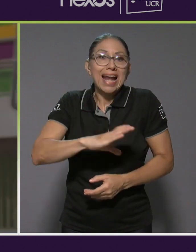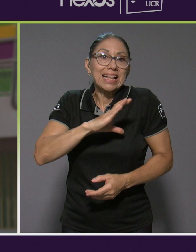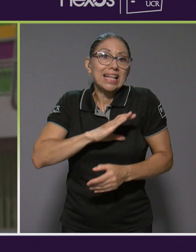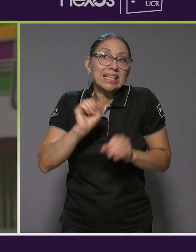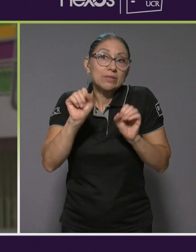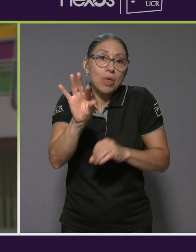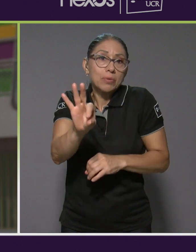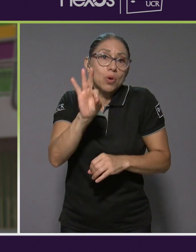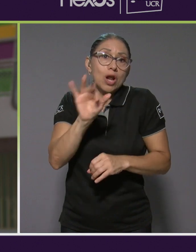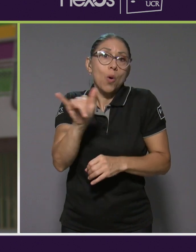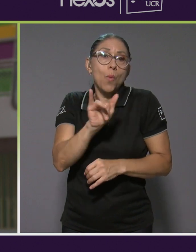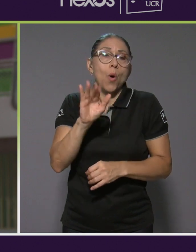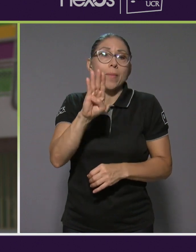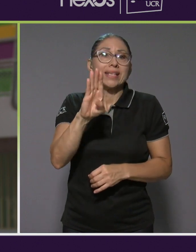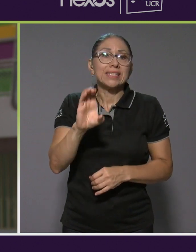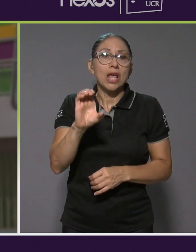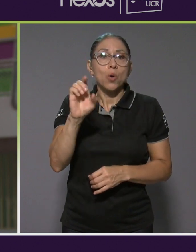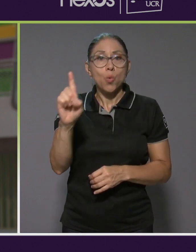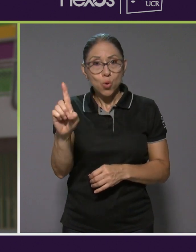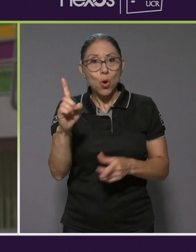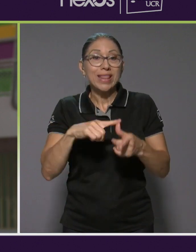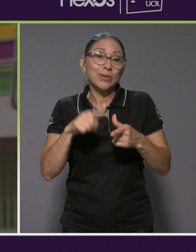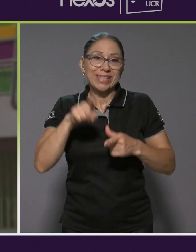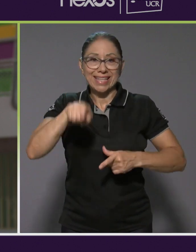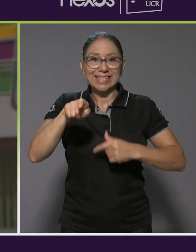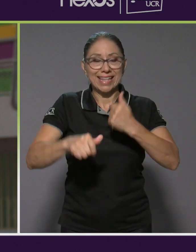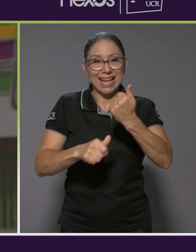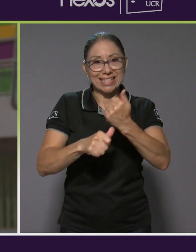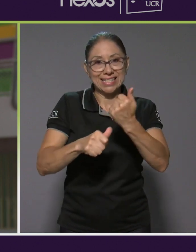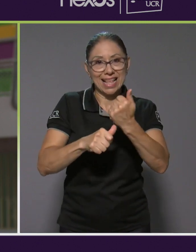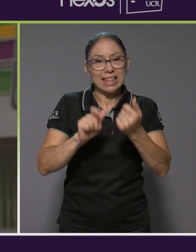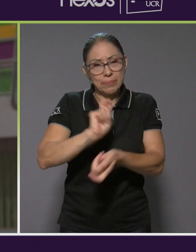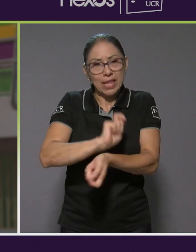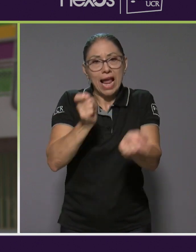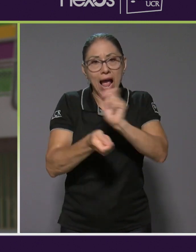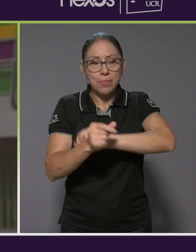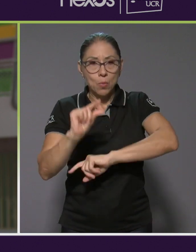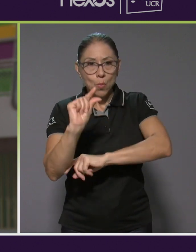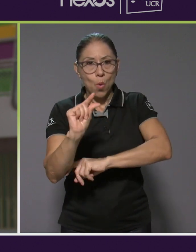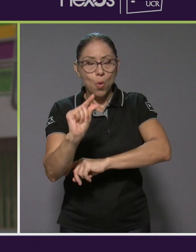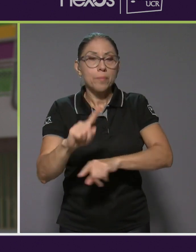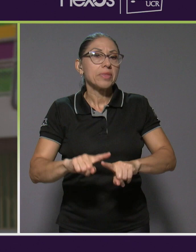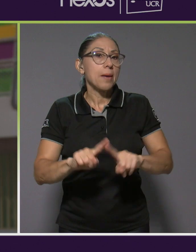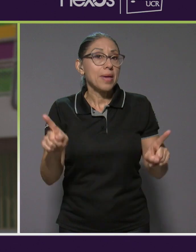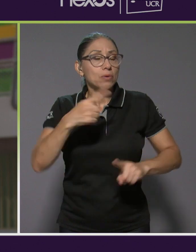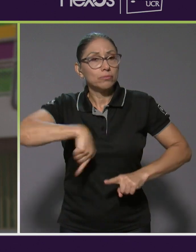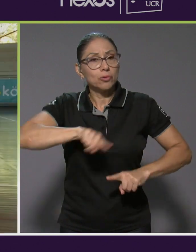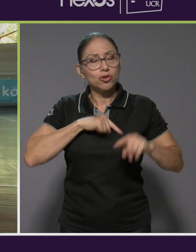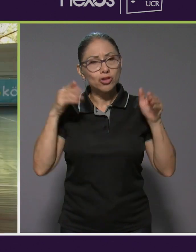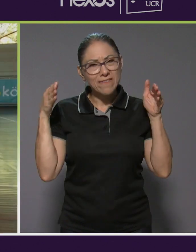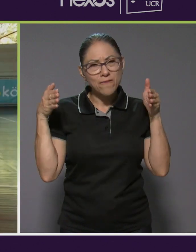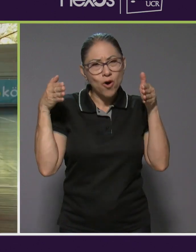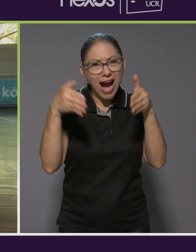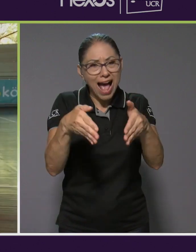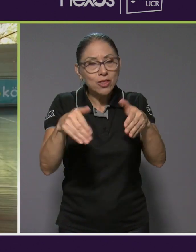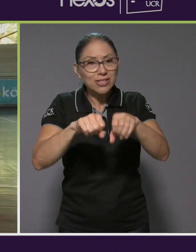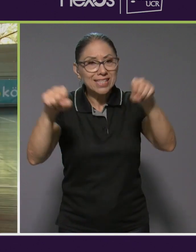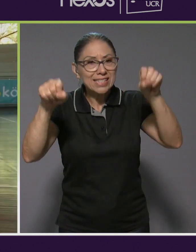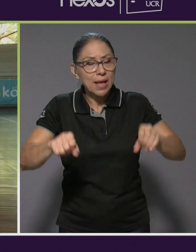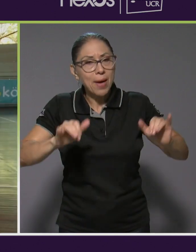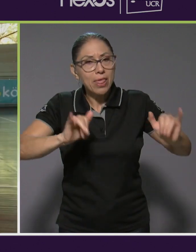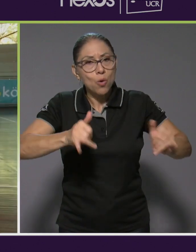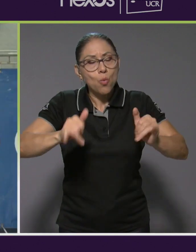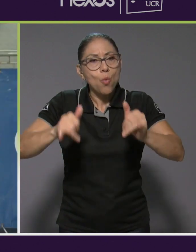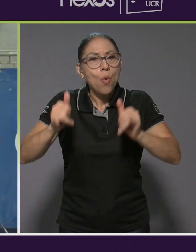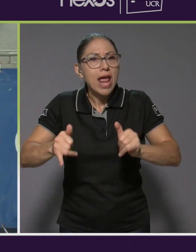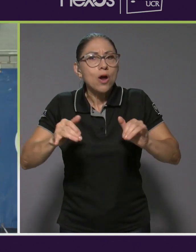necesitaría un asistente de juego, entonces ya ahí cambia un poco. Pero igual enfocándonos como en el sistema de juego,